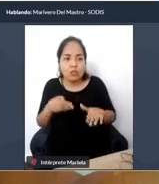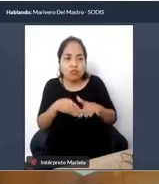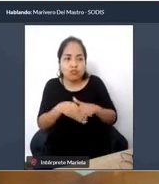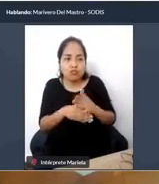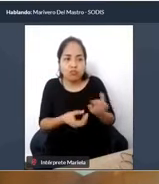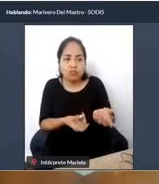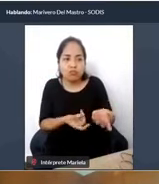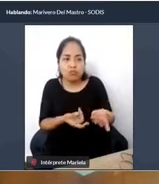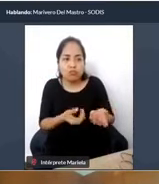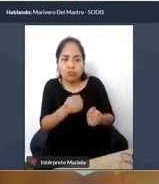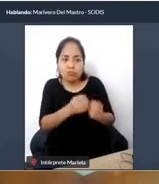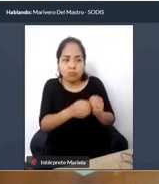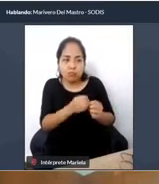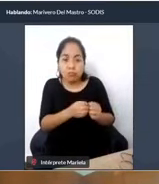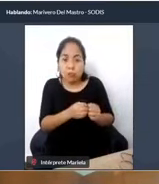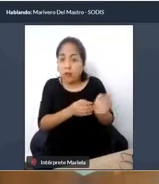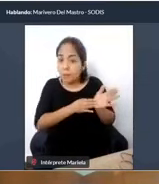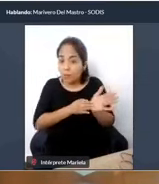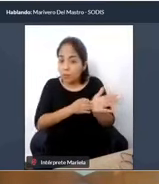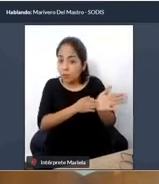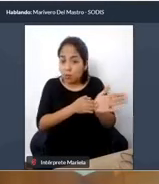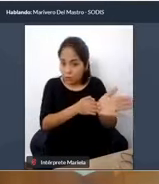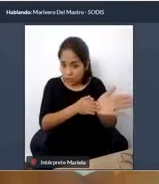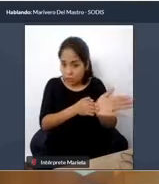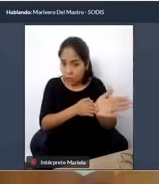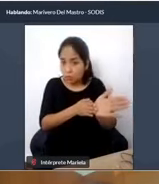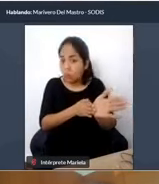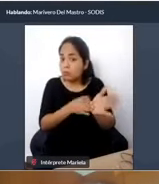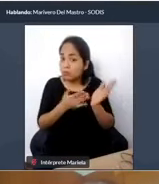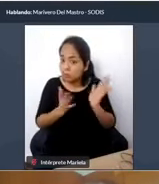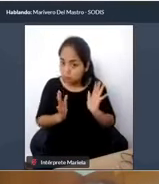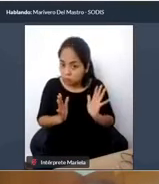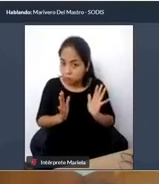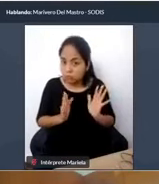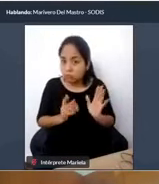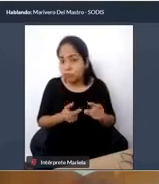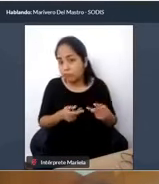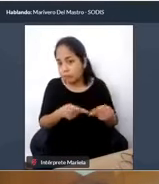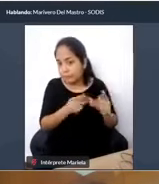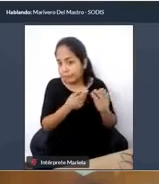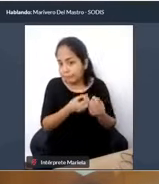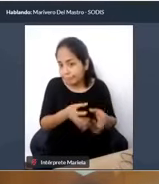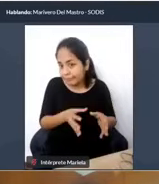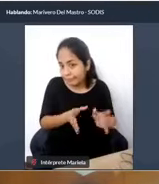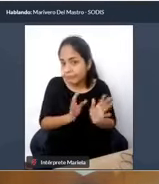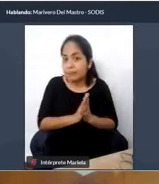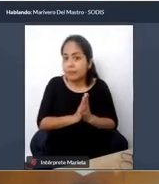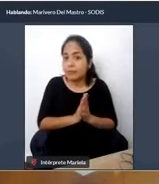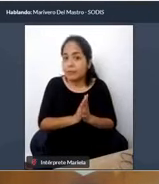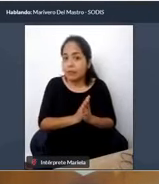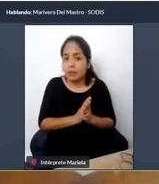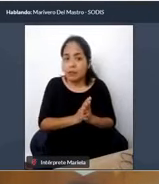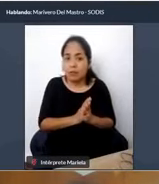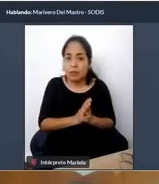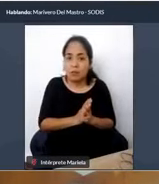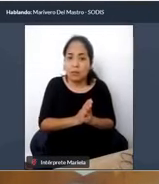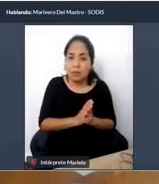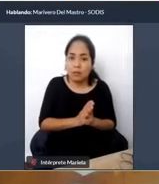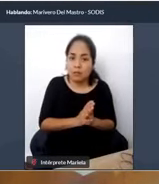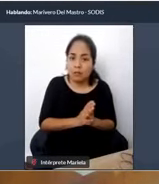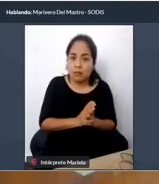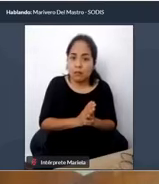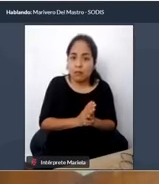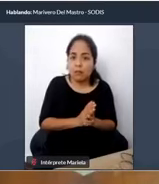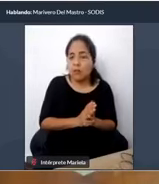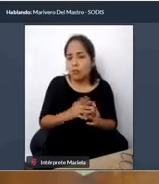con el Metropolitano, que ha sido finalmente una oportunidad perdida, y que luego, al momento de presentar algunos casos, voy a ampliar mi exposición en